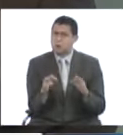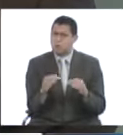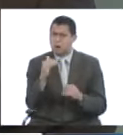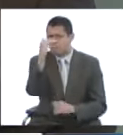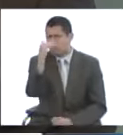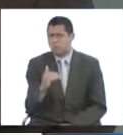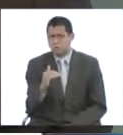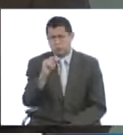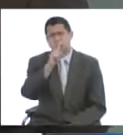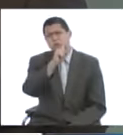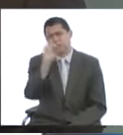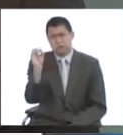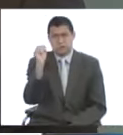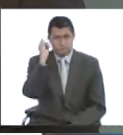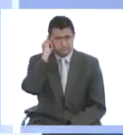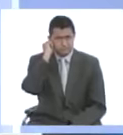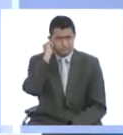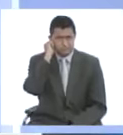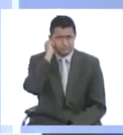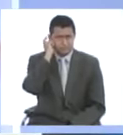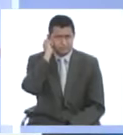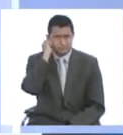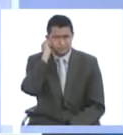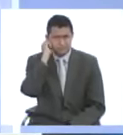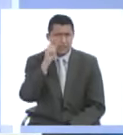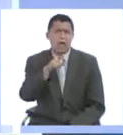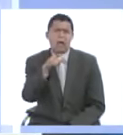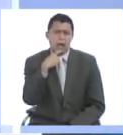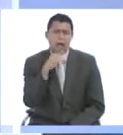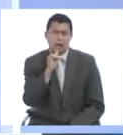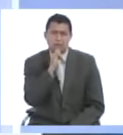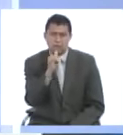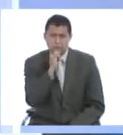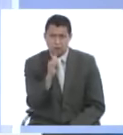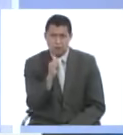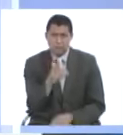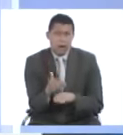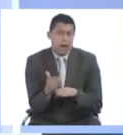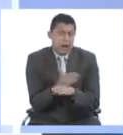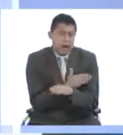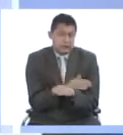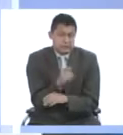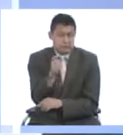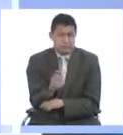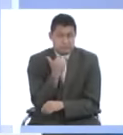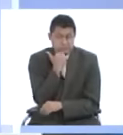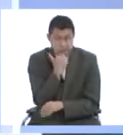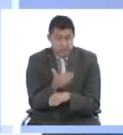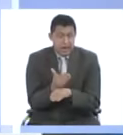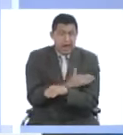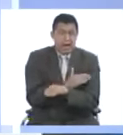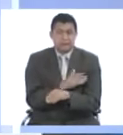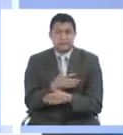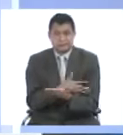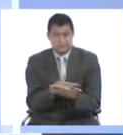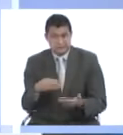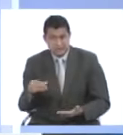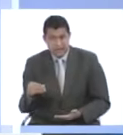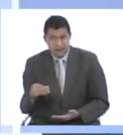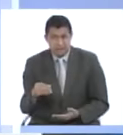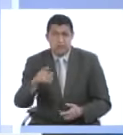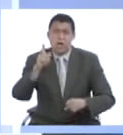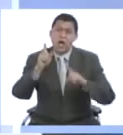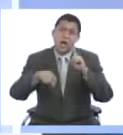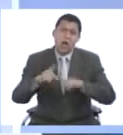debajo de 100 miligramos por decilíbrio. Doctora Marix, entonces, él hablaba sobre esta prediabetes que puede presentar una persona, él dice que por